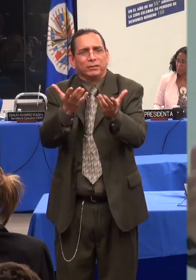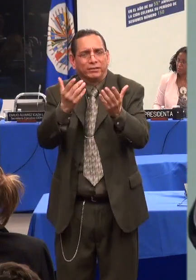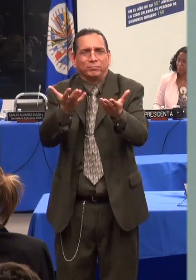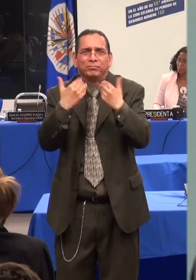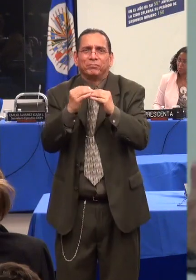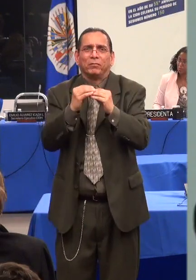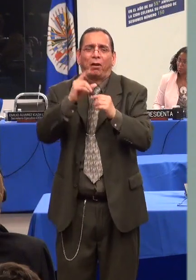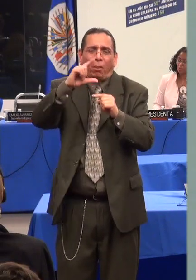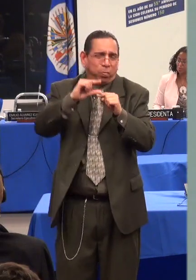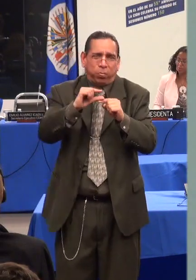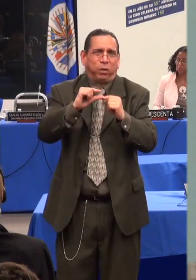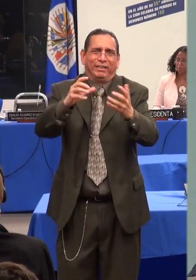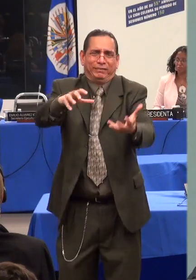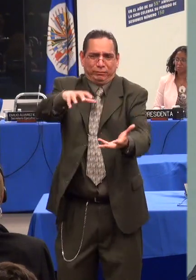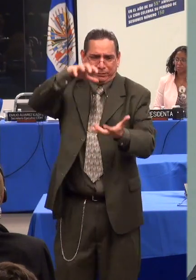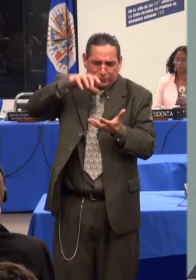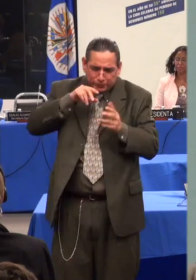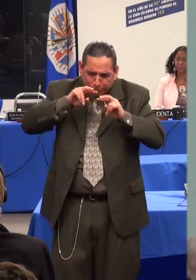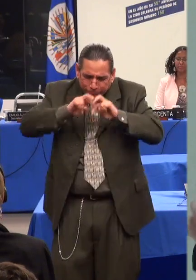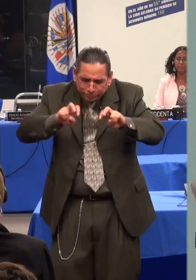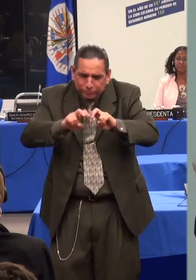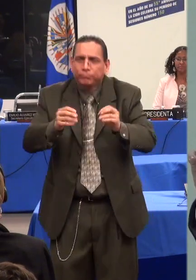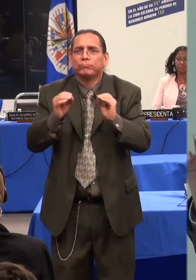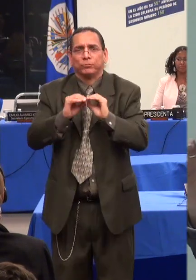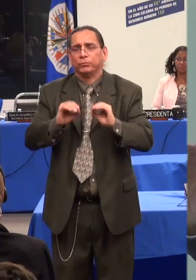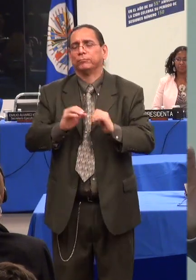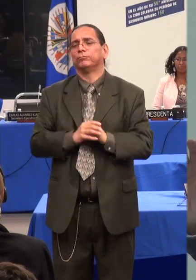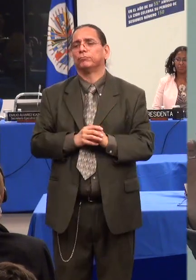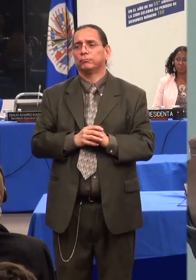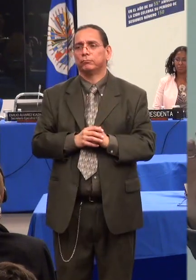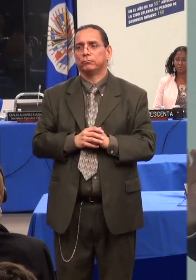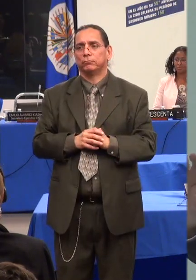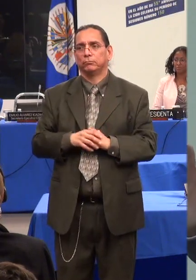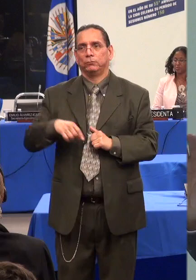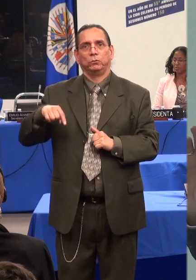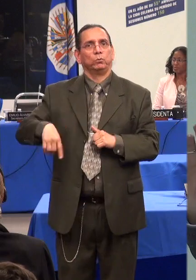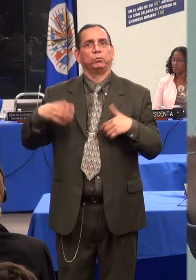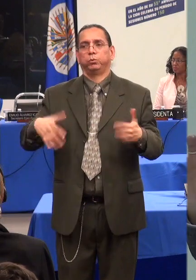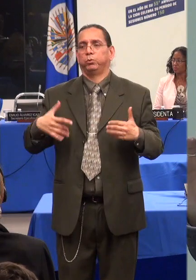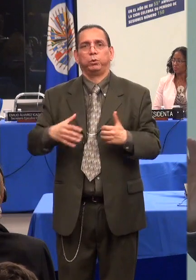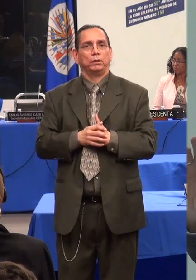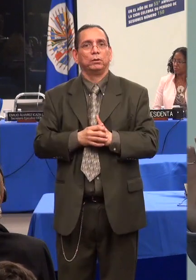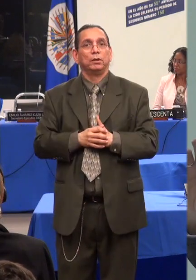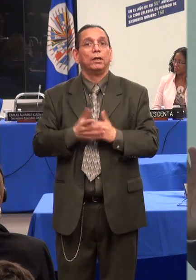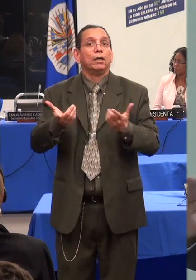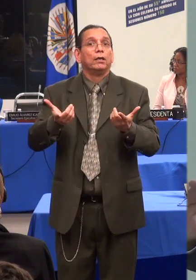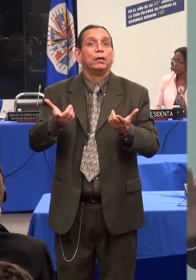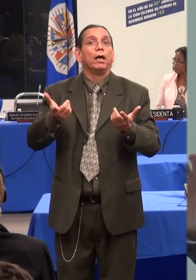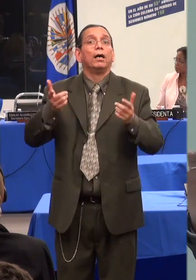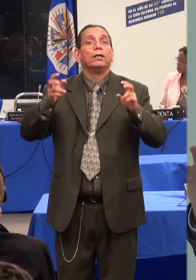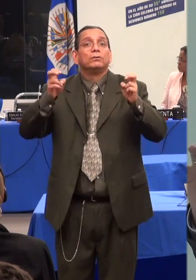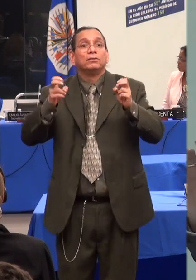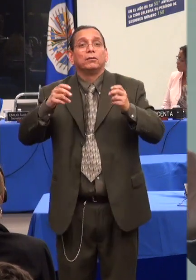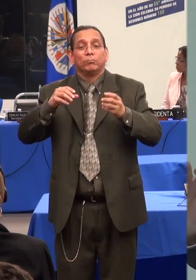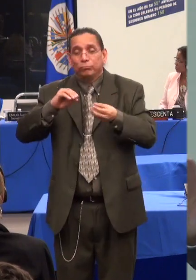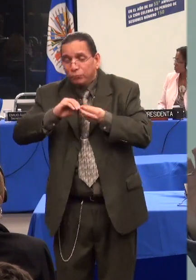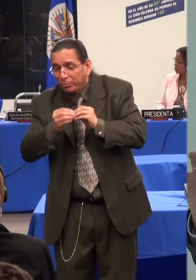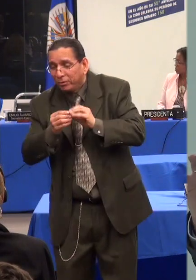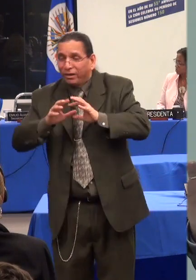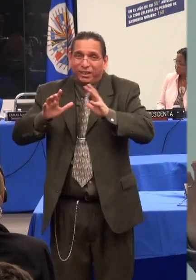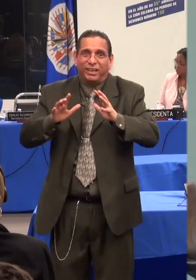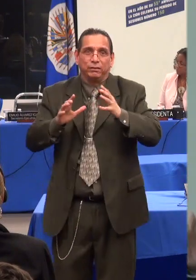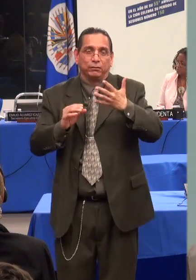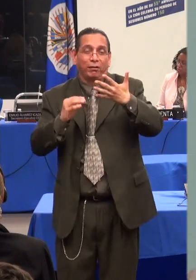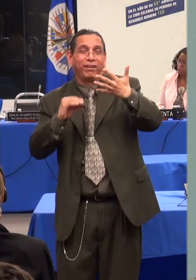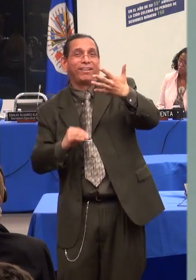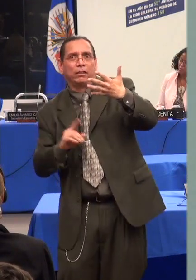contar con mayor información si eventualmente pudieran también identificarnos aquellas